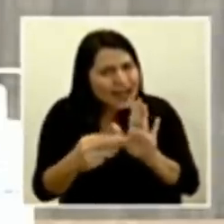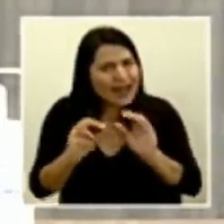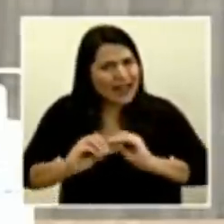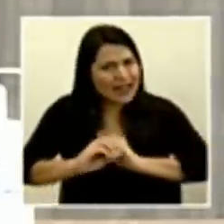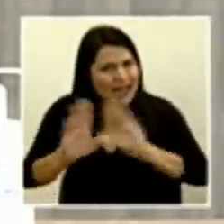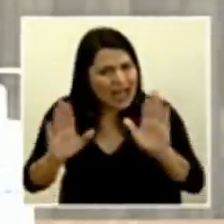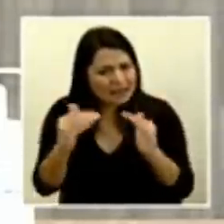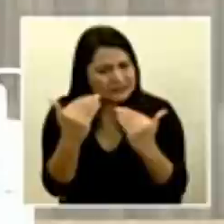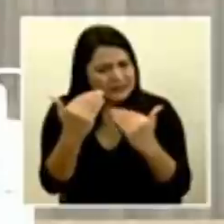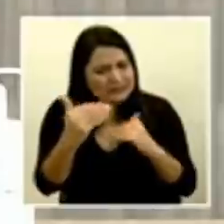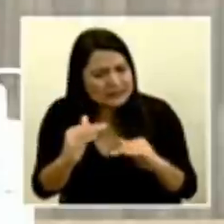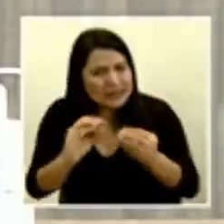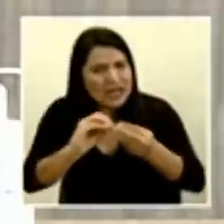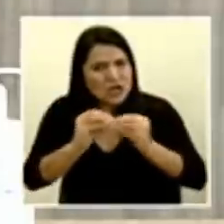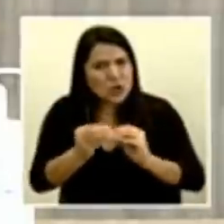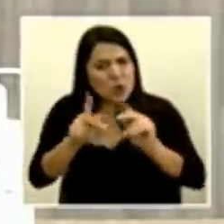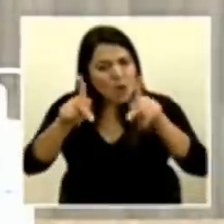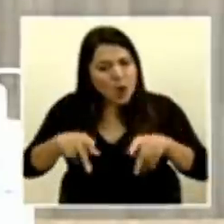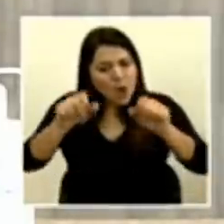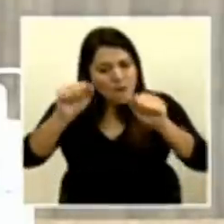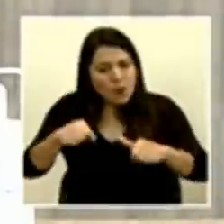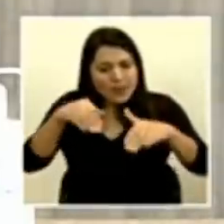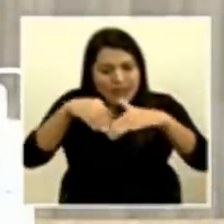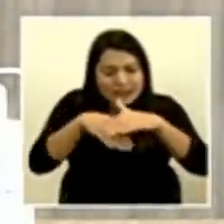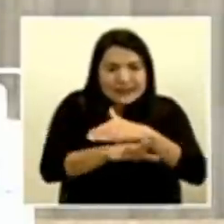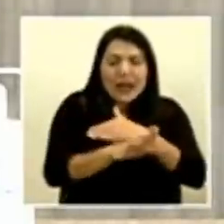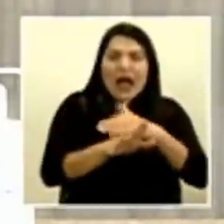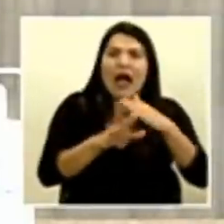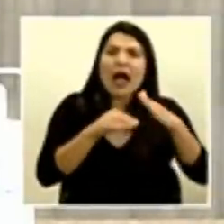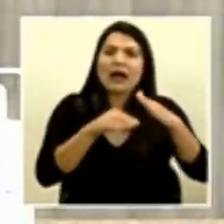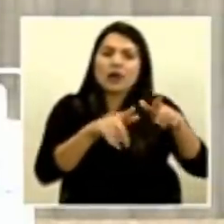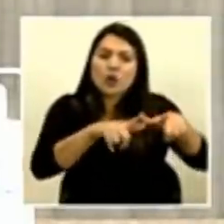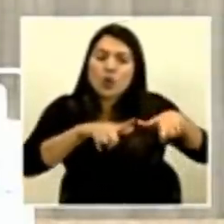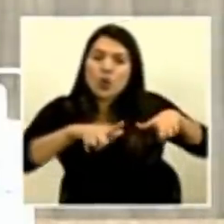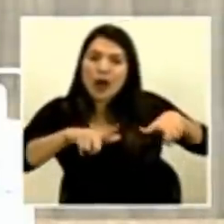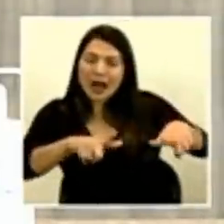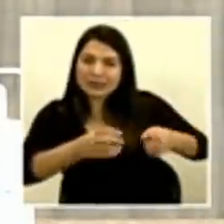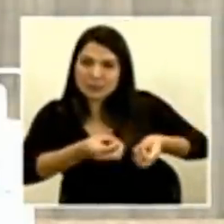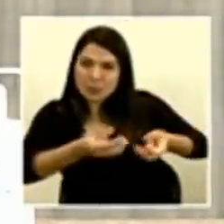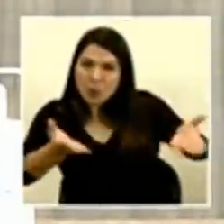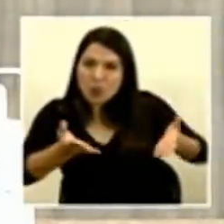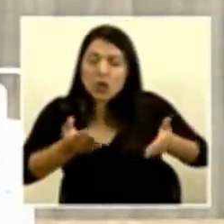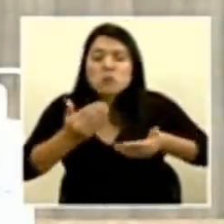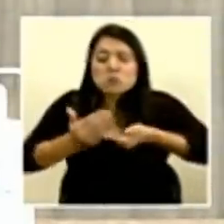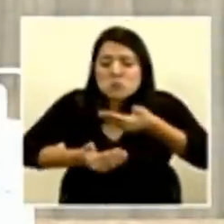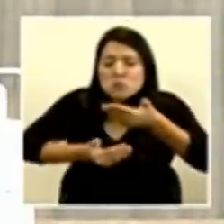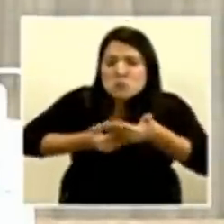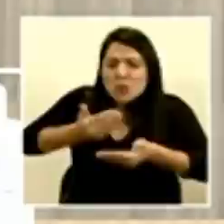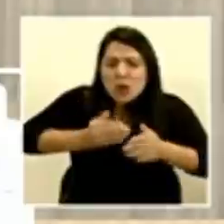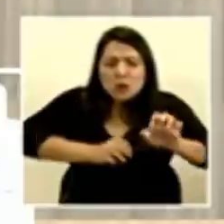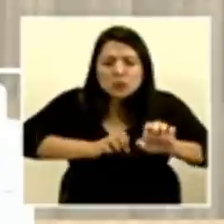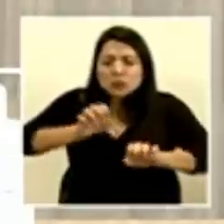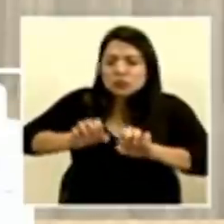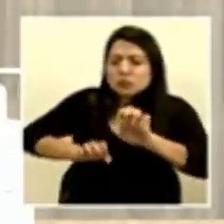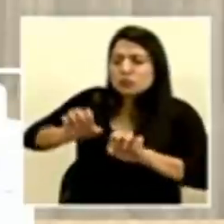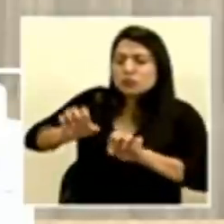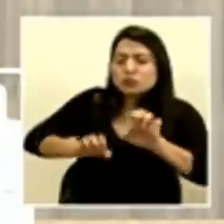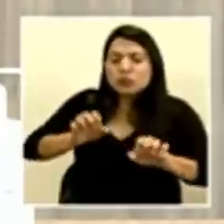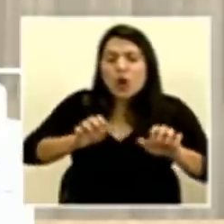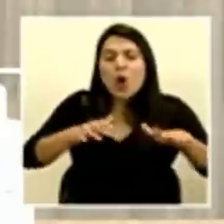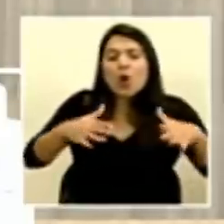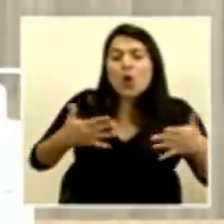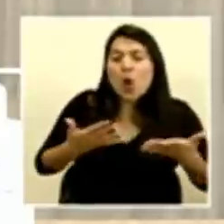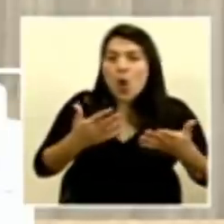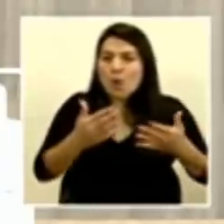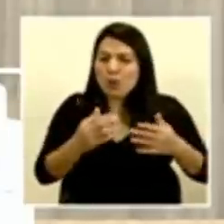de personas que se pueden admitir en lugares de concentración pública. Y vamos a ir viendo cómo la cantidad de